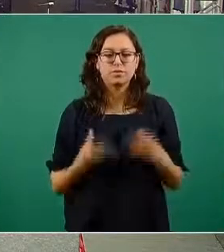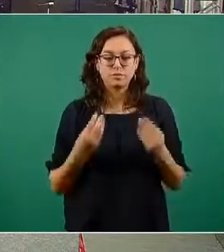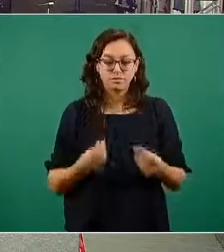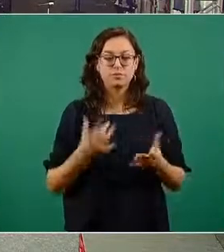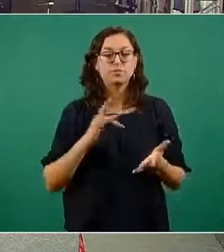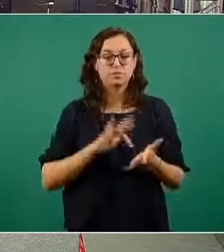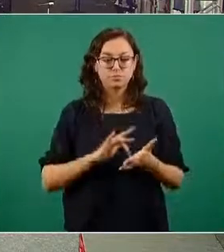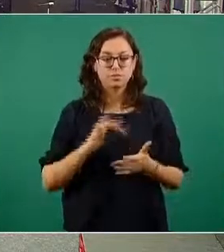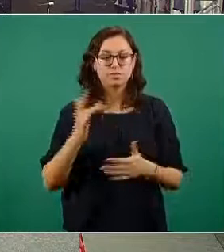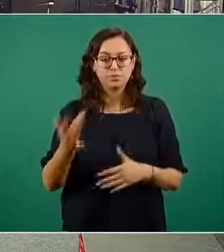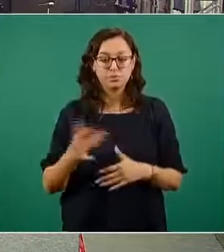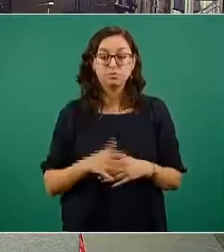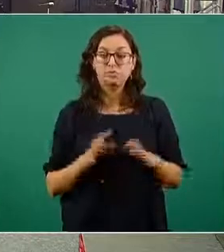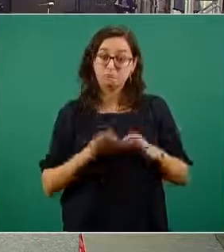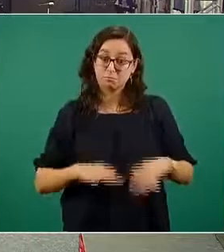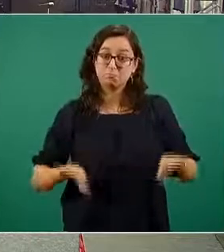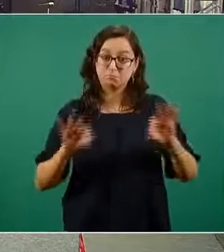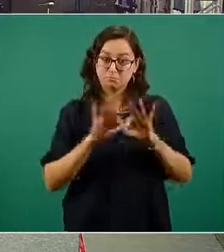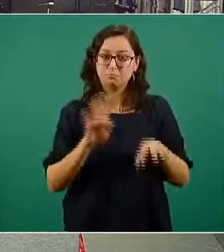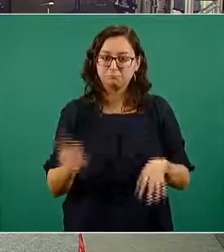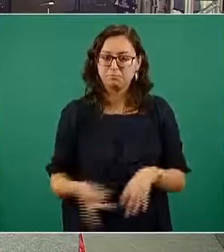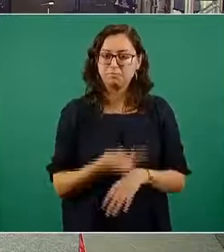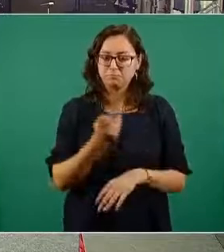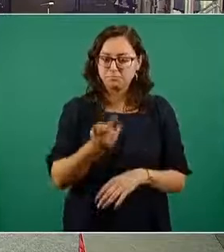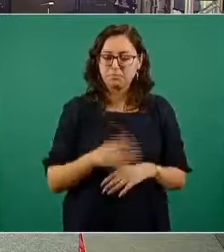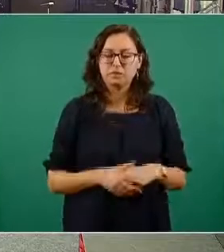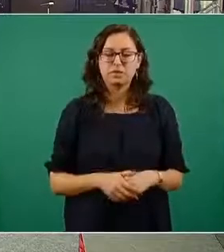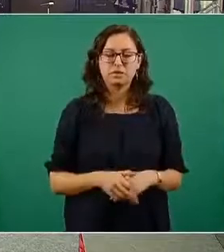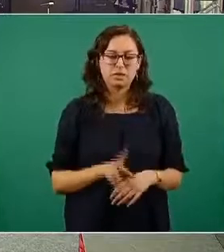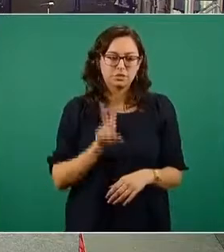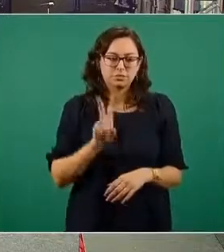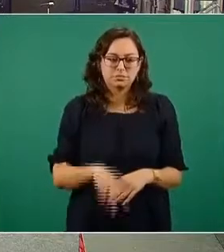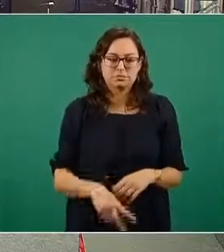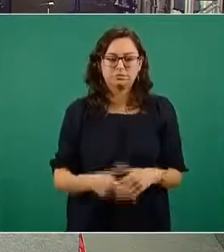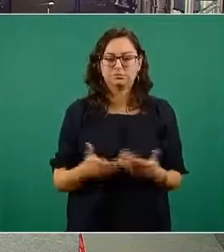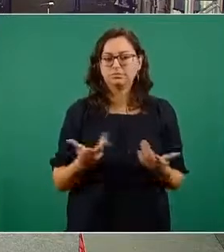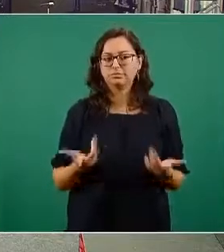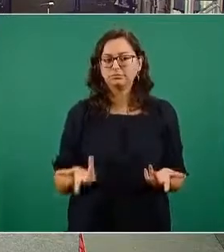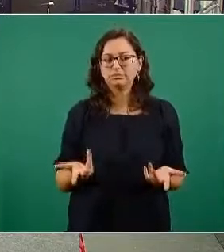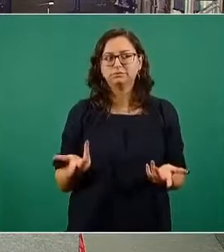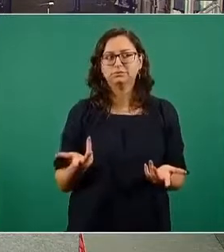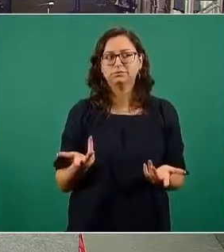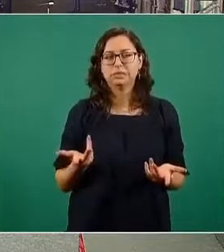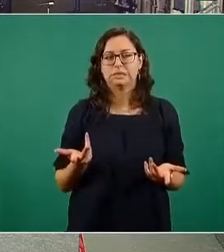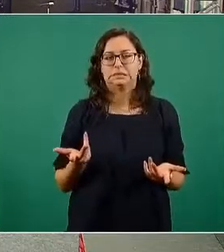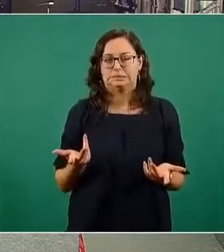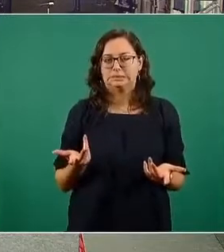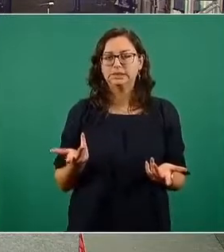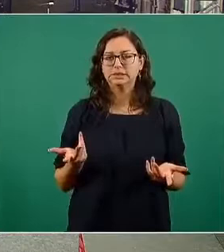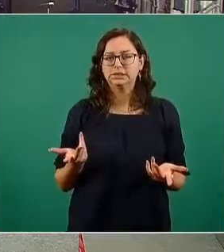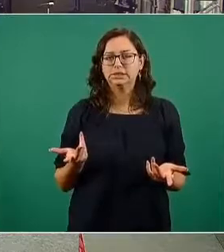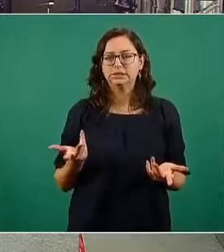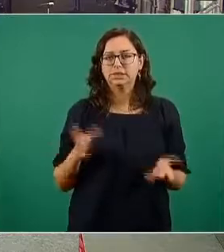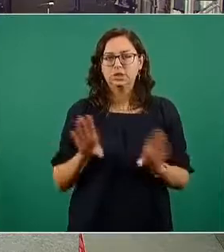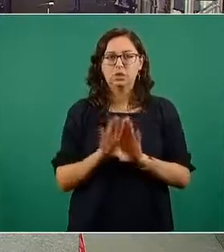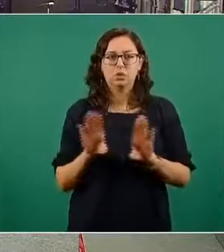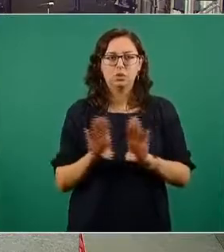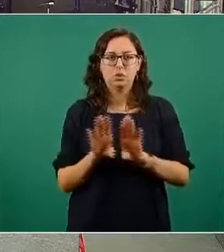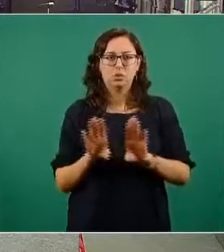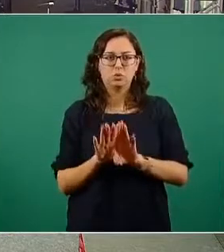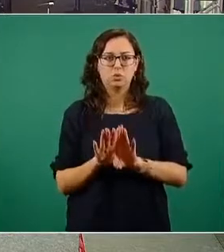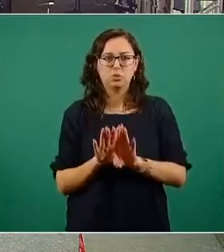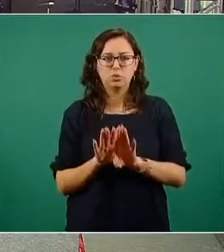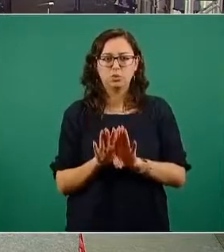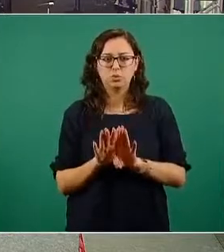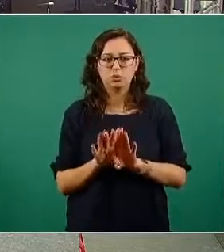pregunta tan importante porque ciertamente inquieta el reconocimiento de que